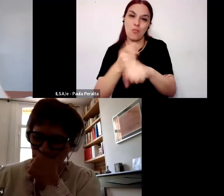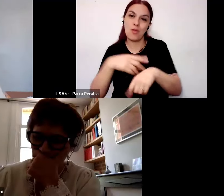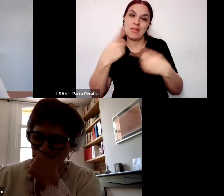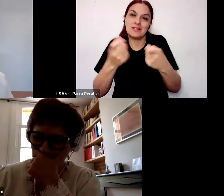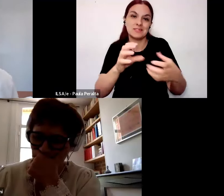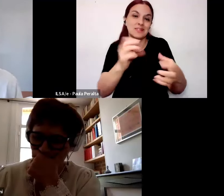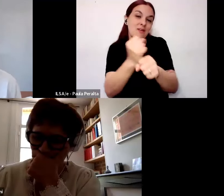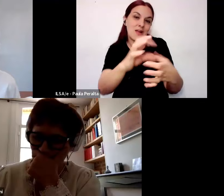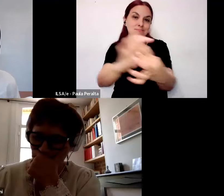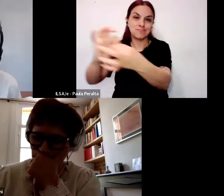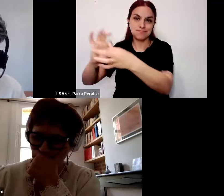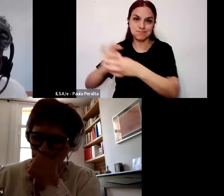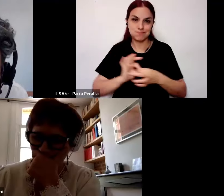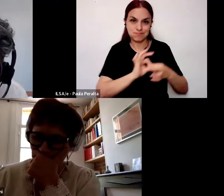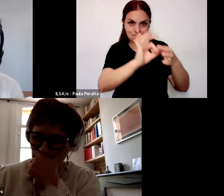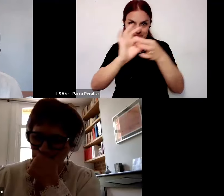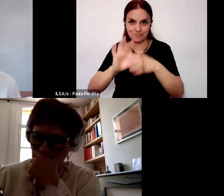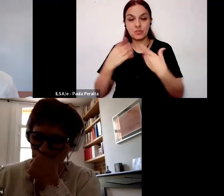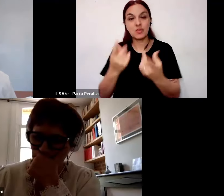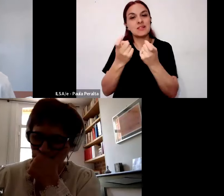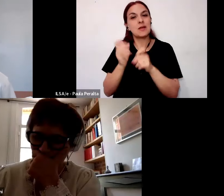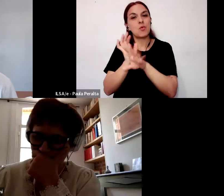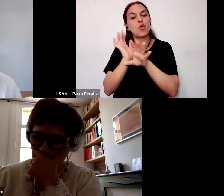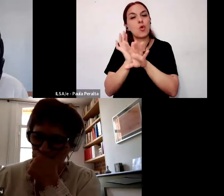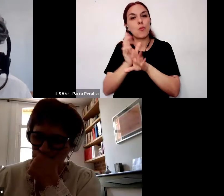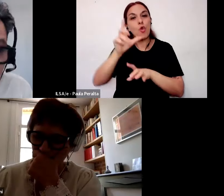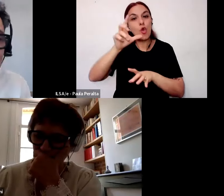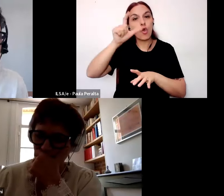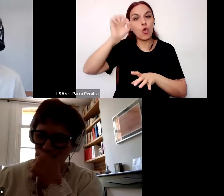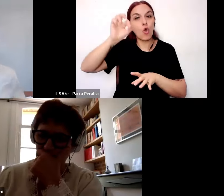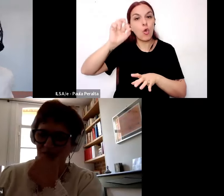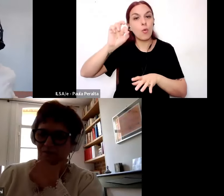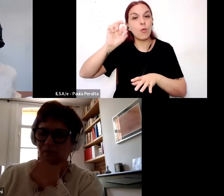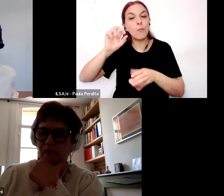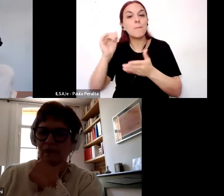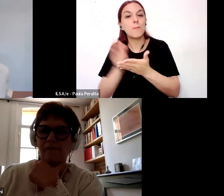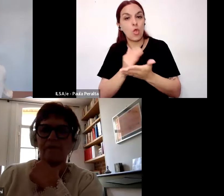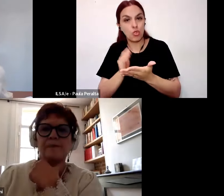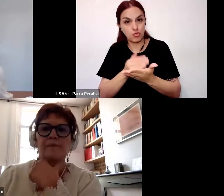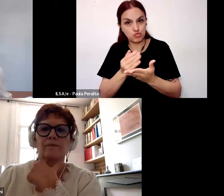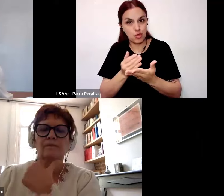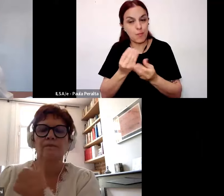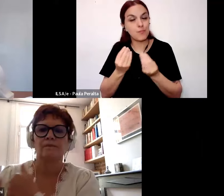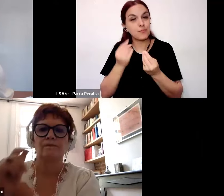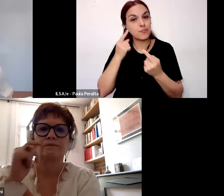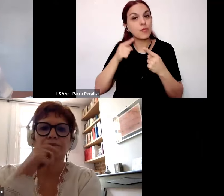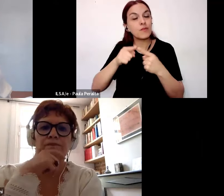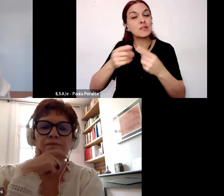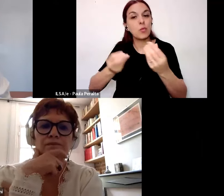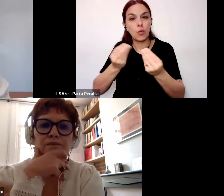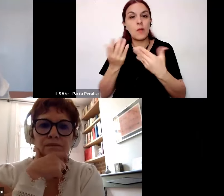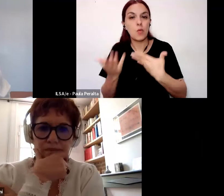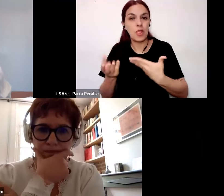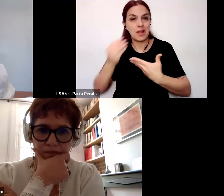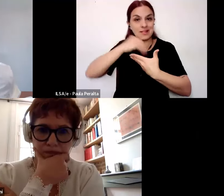es decir que necesariamente se piensa como coproducción con la pretensión de intervenir